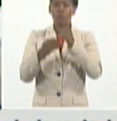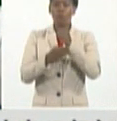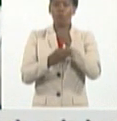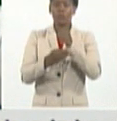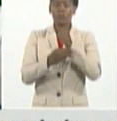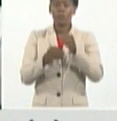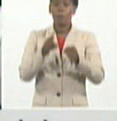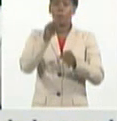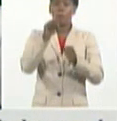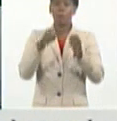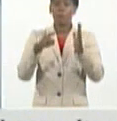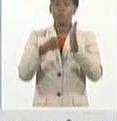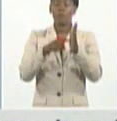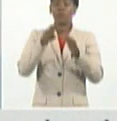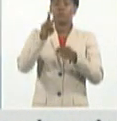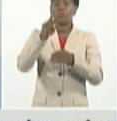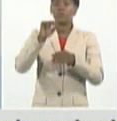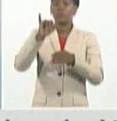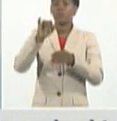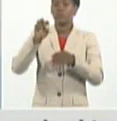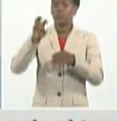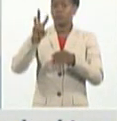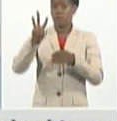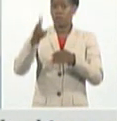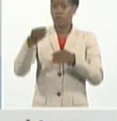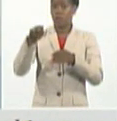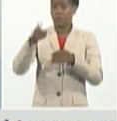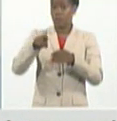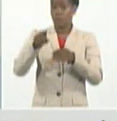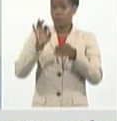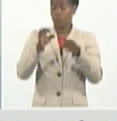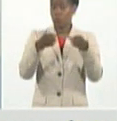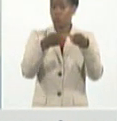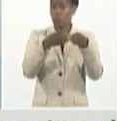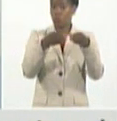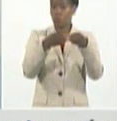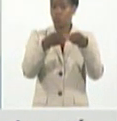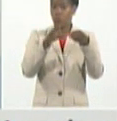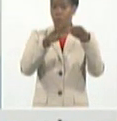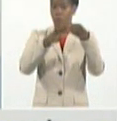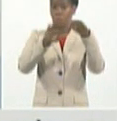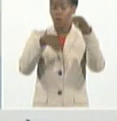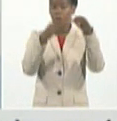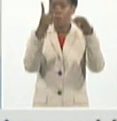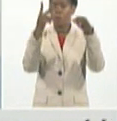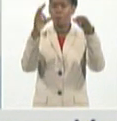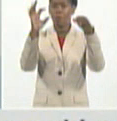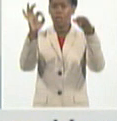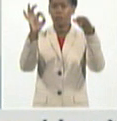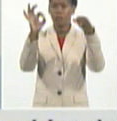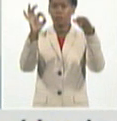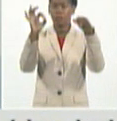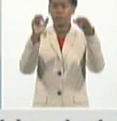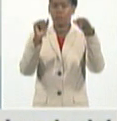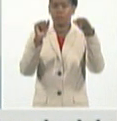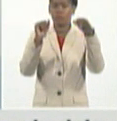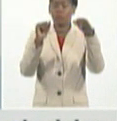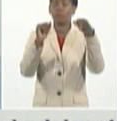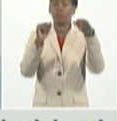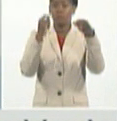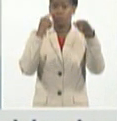,263 pacientes diagnosticados ayer, con menos de 20 años de edad. Y 1